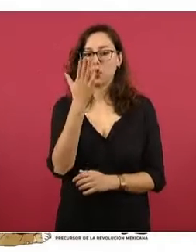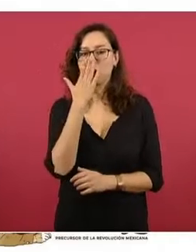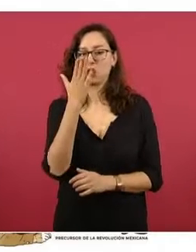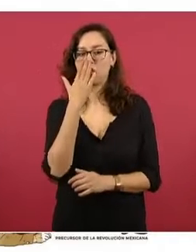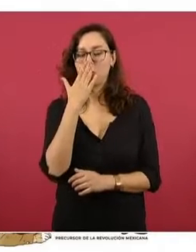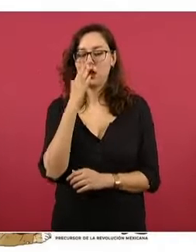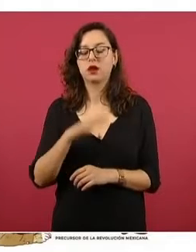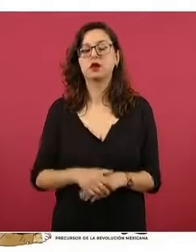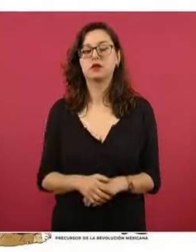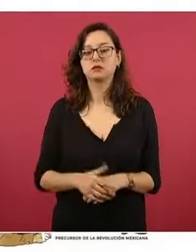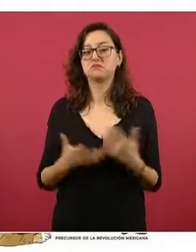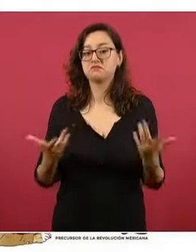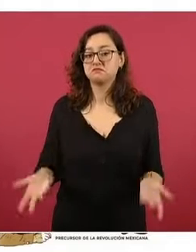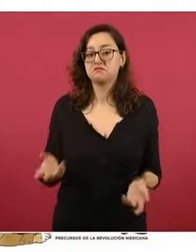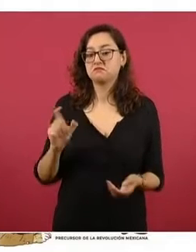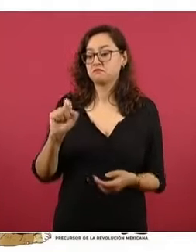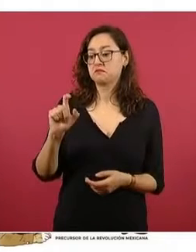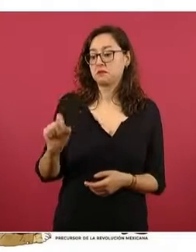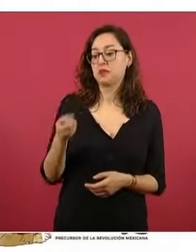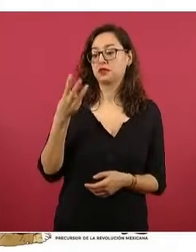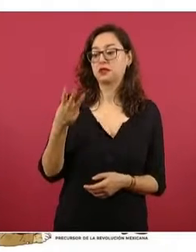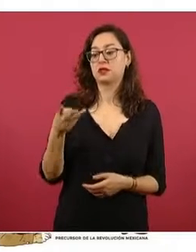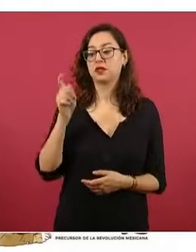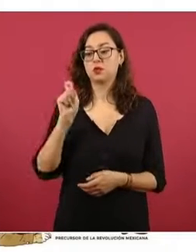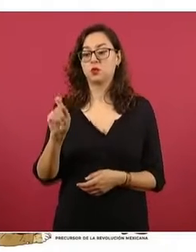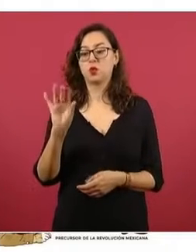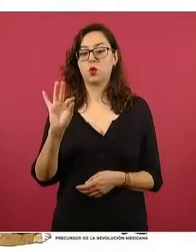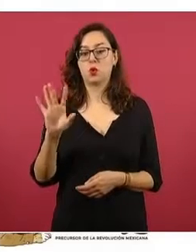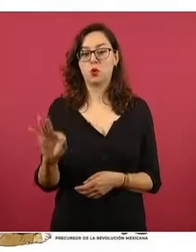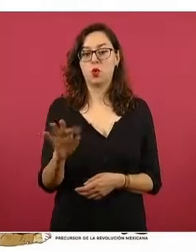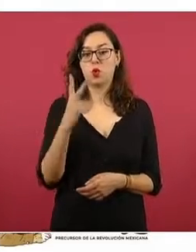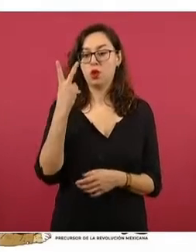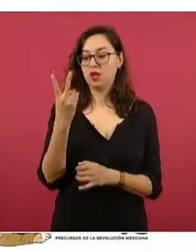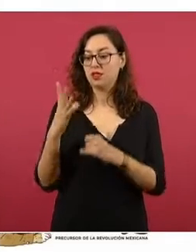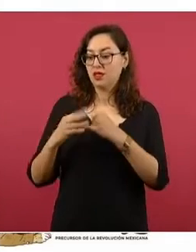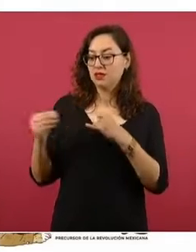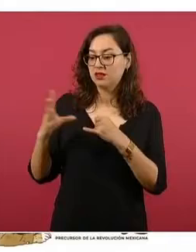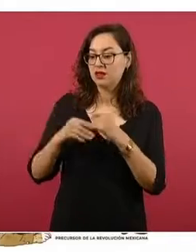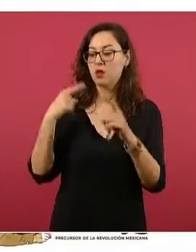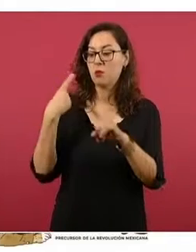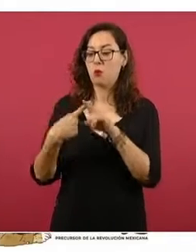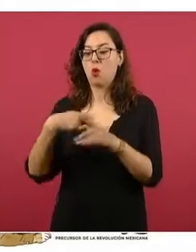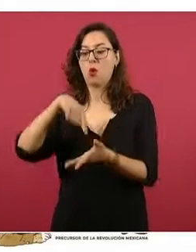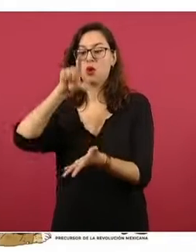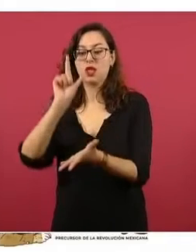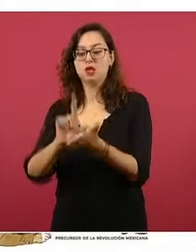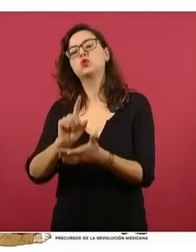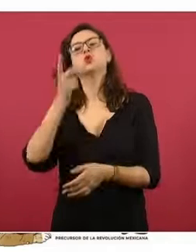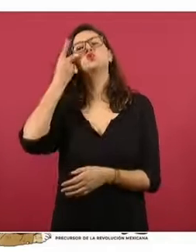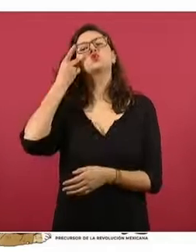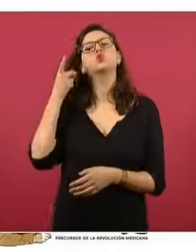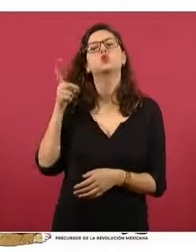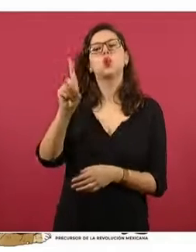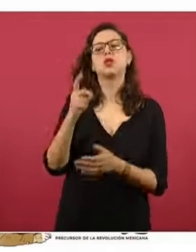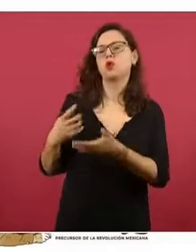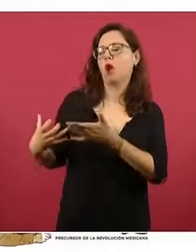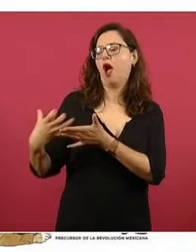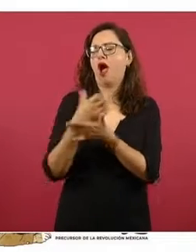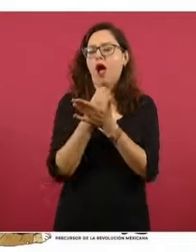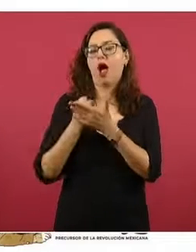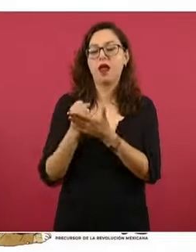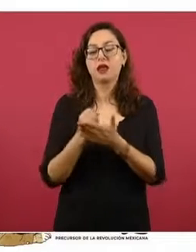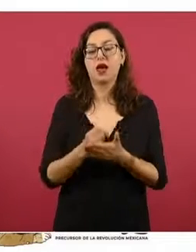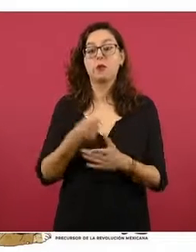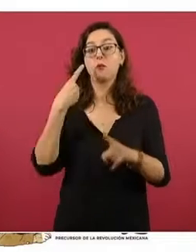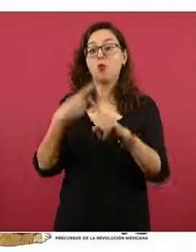el precio de la gasolina a 23 pesos con 42 centavos por litro, le estaban ganando los angelitos dos